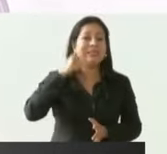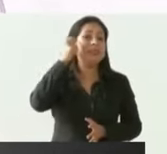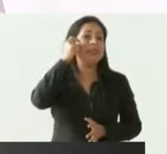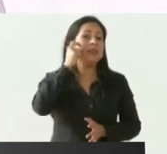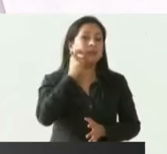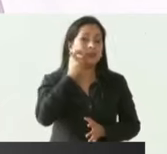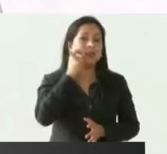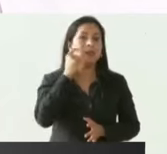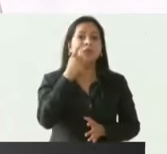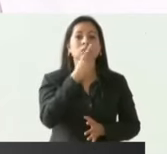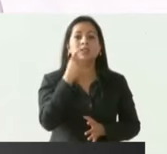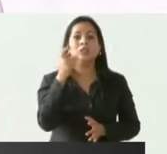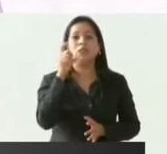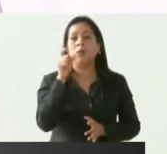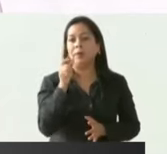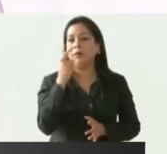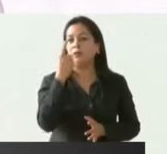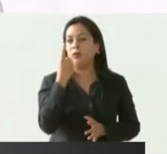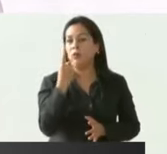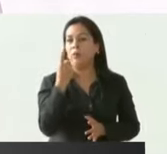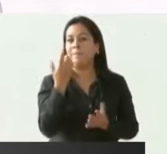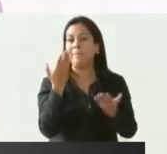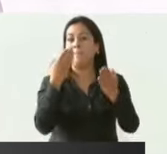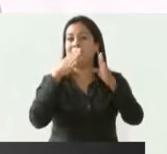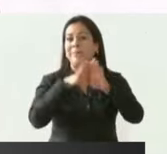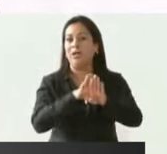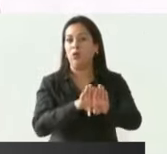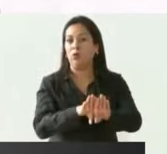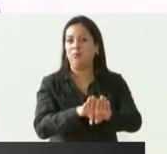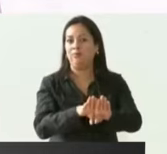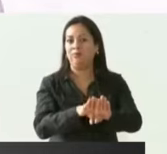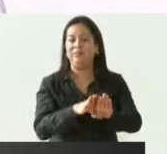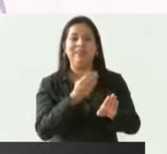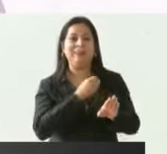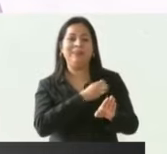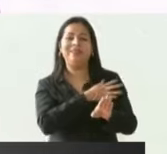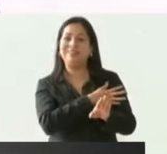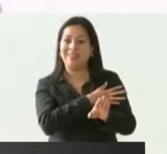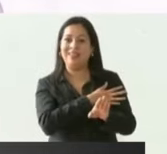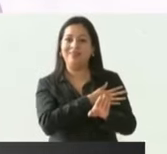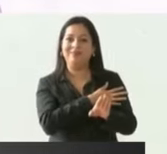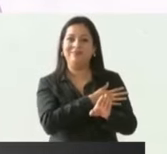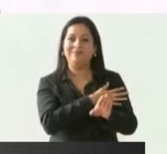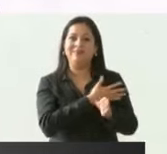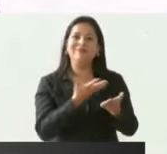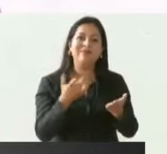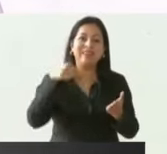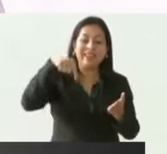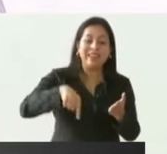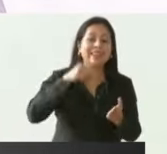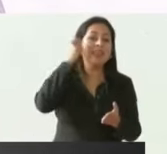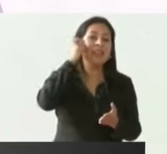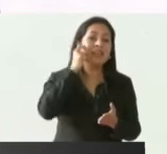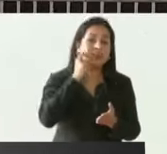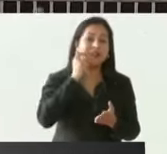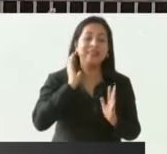121 sucursales del Banco del Bienestar ya es el banco en Guerrero